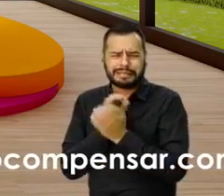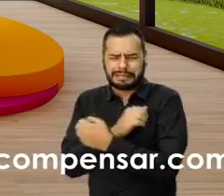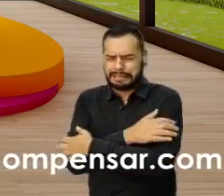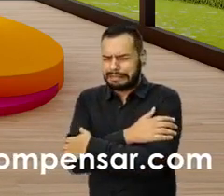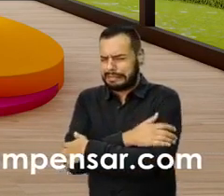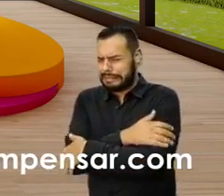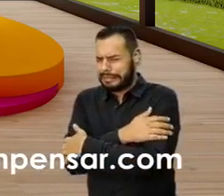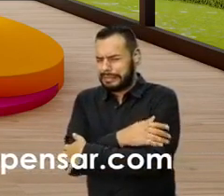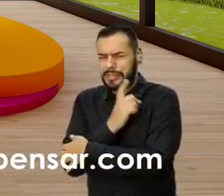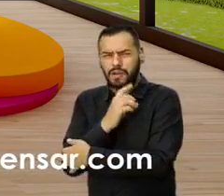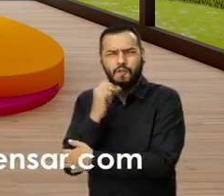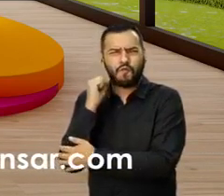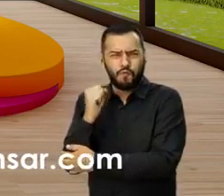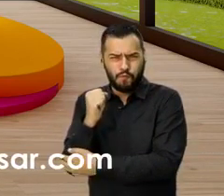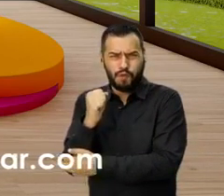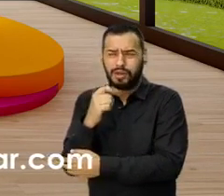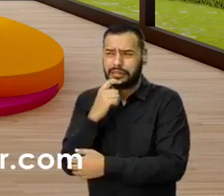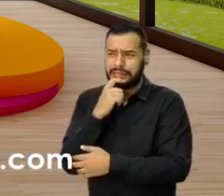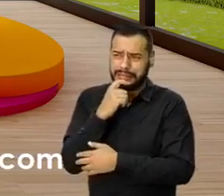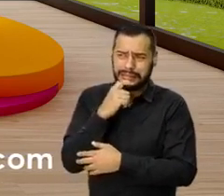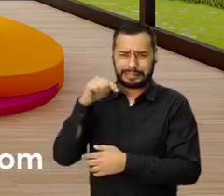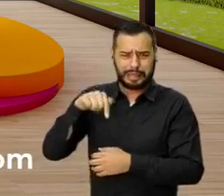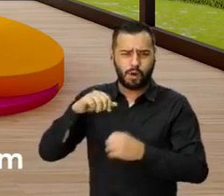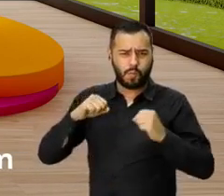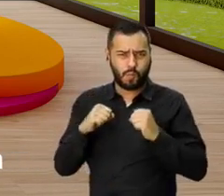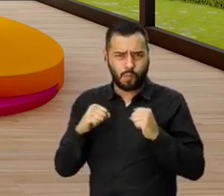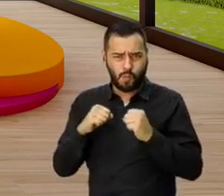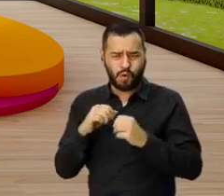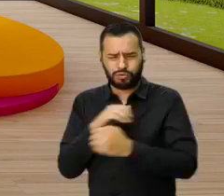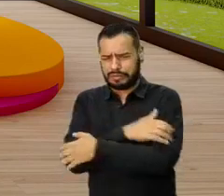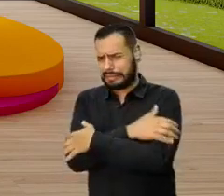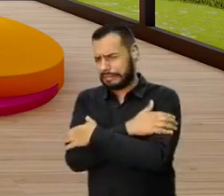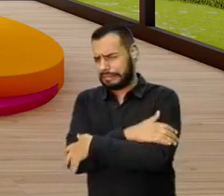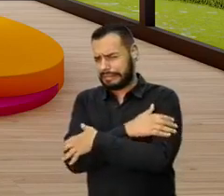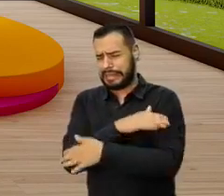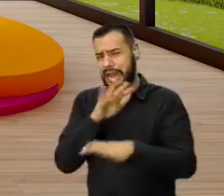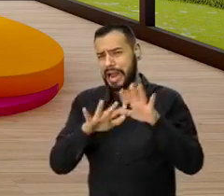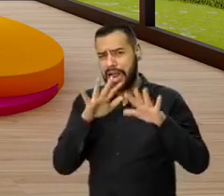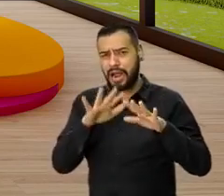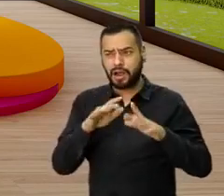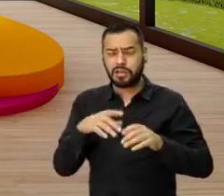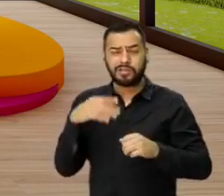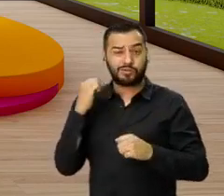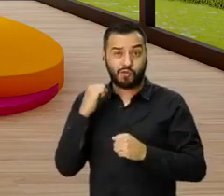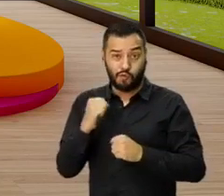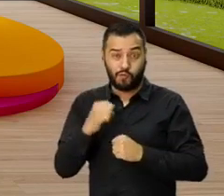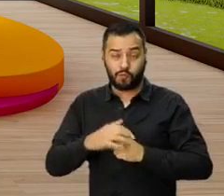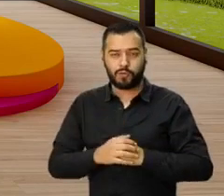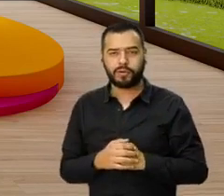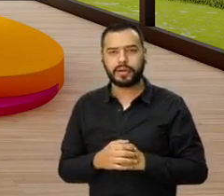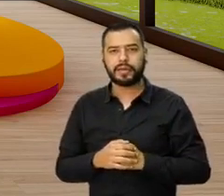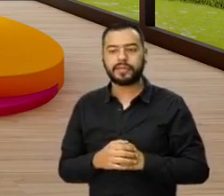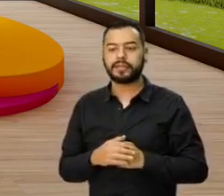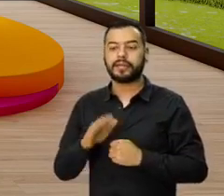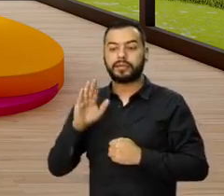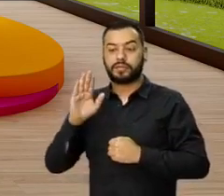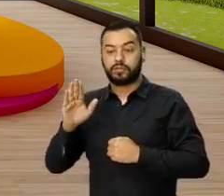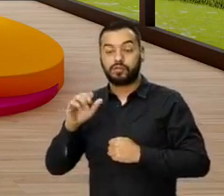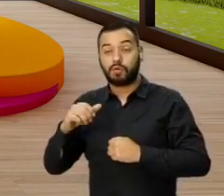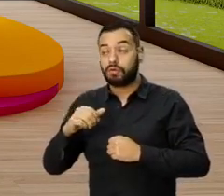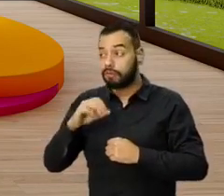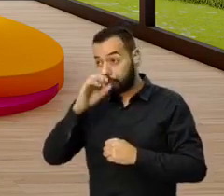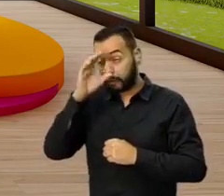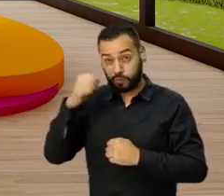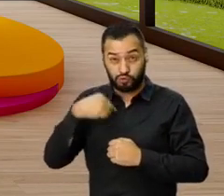frío, creo que somos muy fuertes, de verdad, para soportar este frío que a veces está demasiado fuerte y de